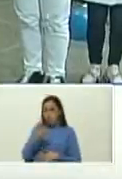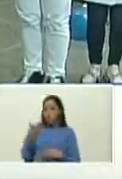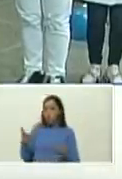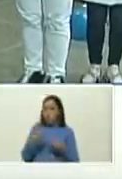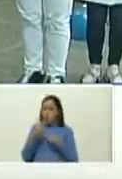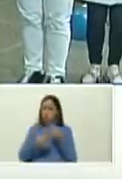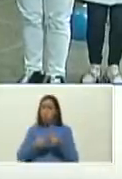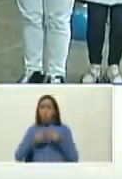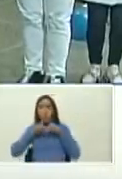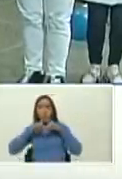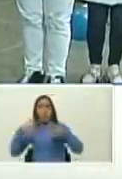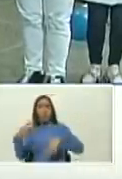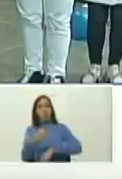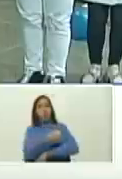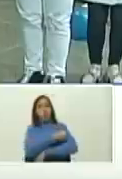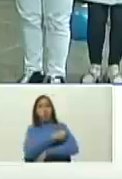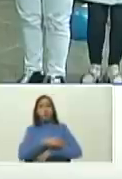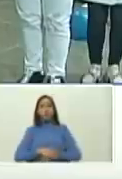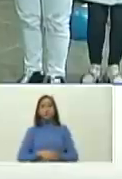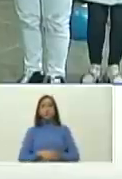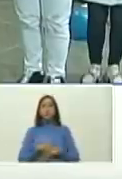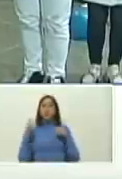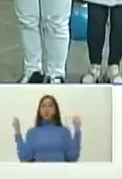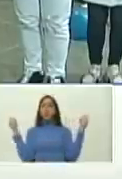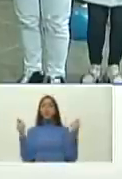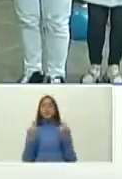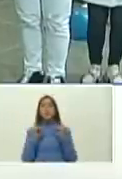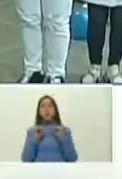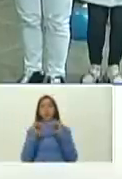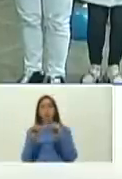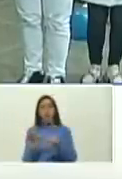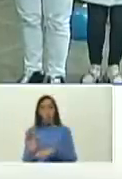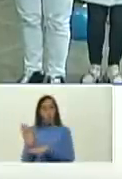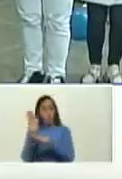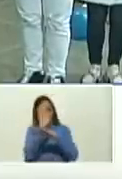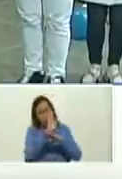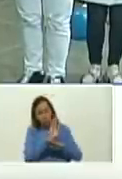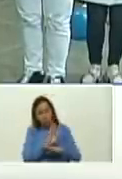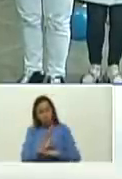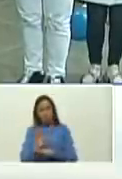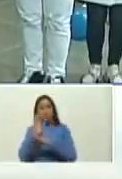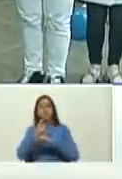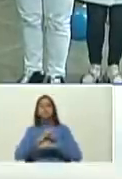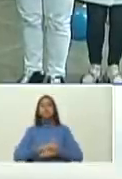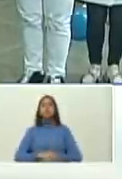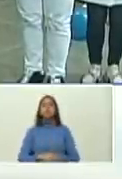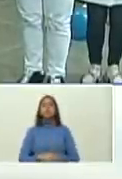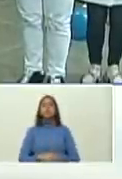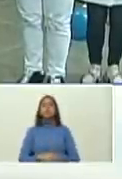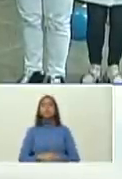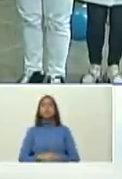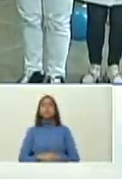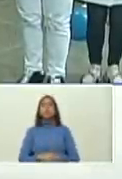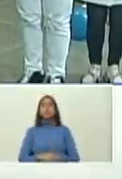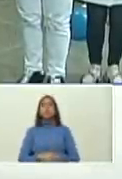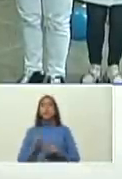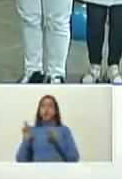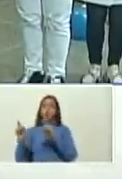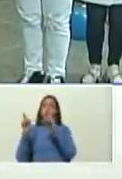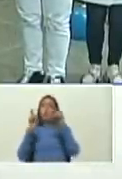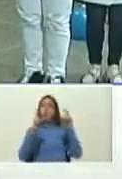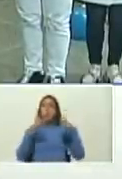campaña para la vacunación y seguir cuidándose seguir cuidándose y seguir educando